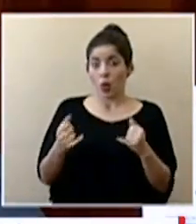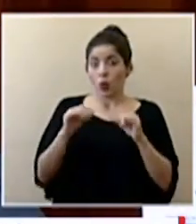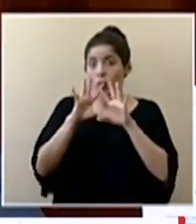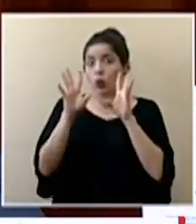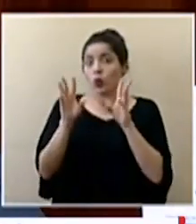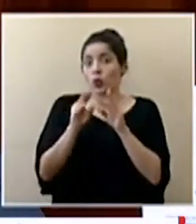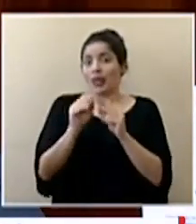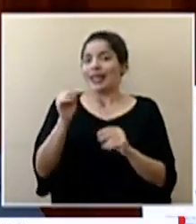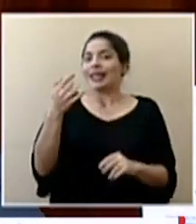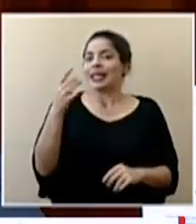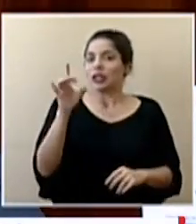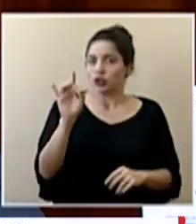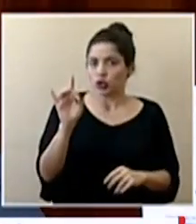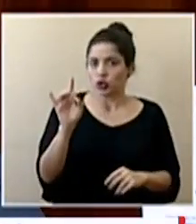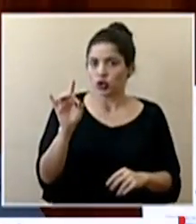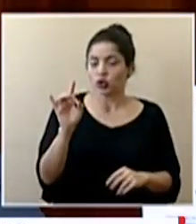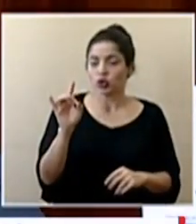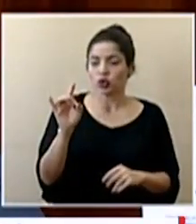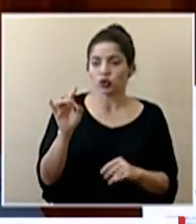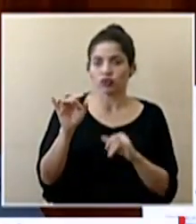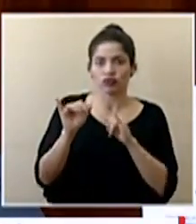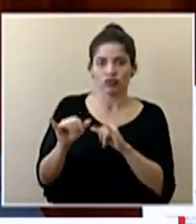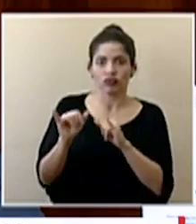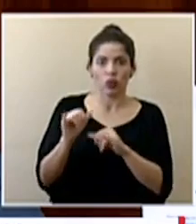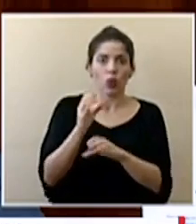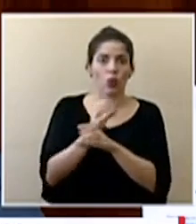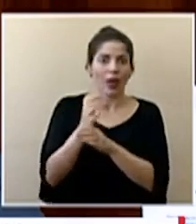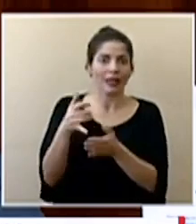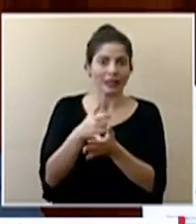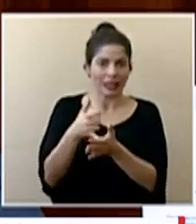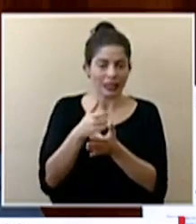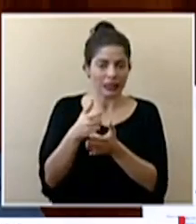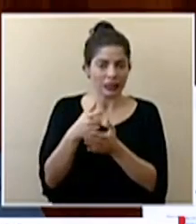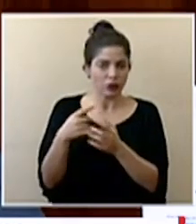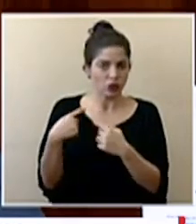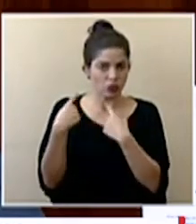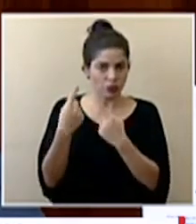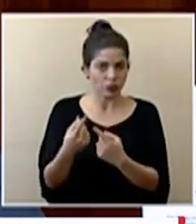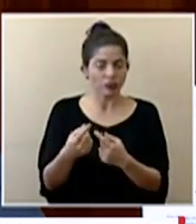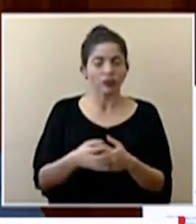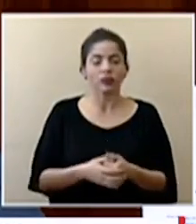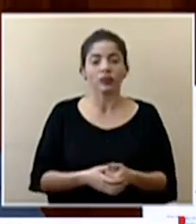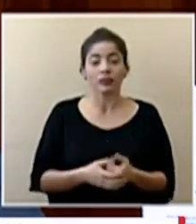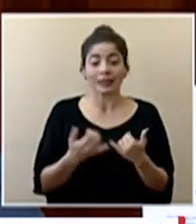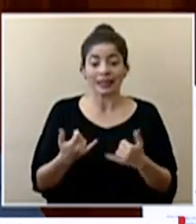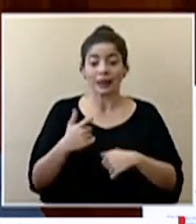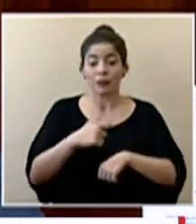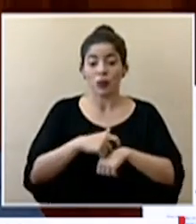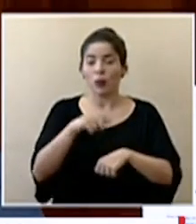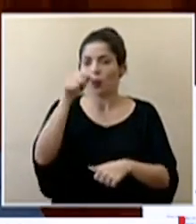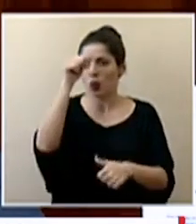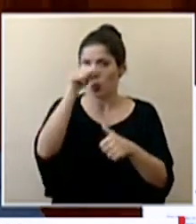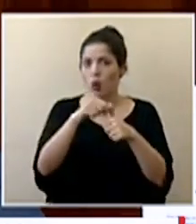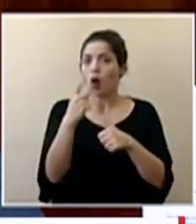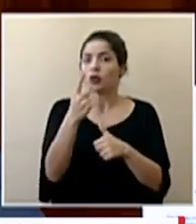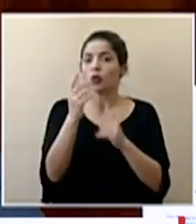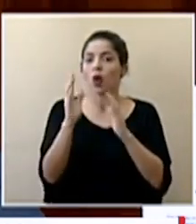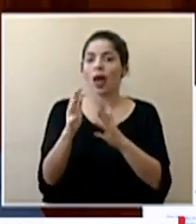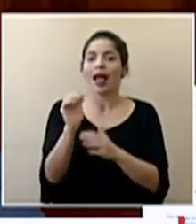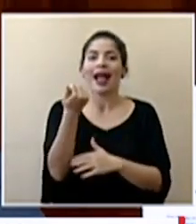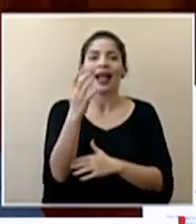18 personas que han estado en una unidad de cuidados intensivos en este momento recordemos que tenemos 14